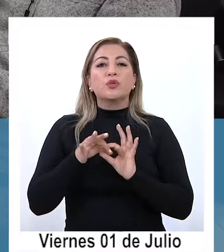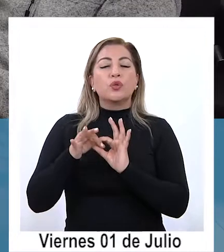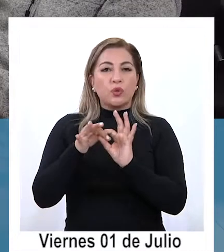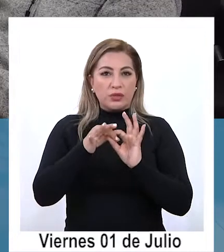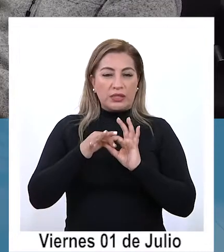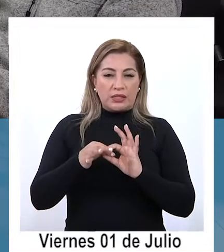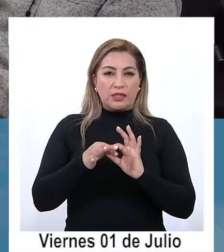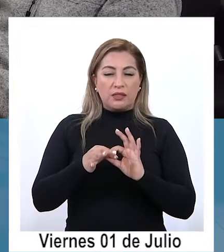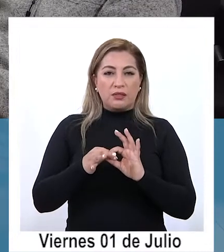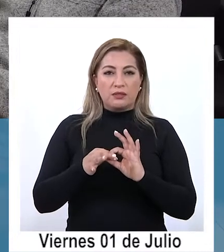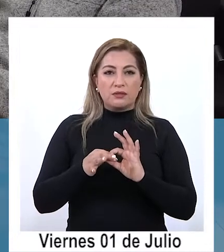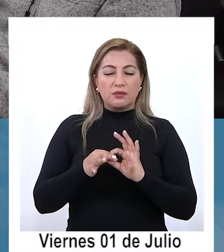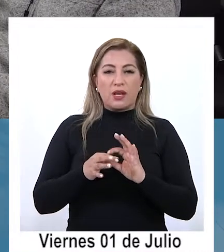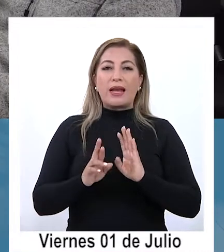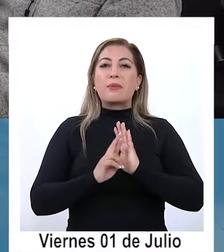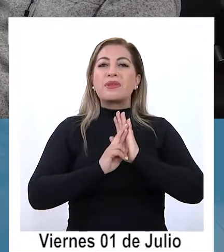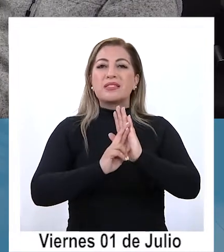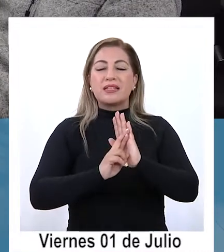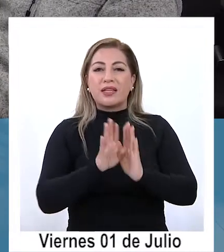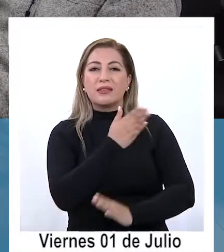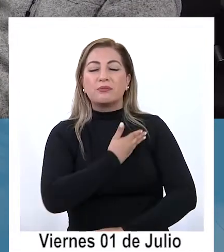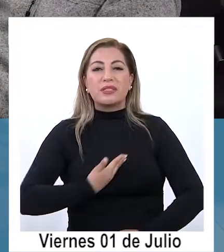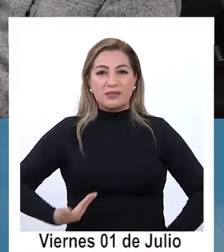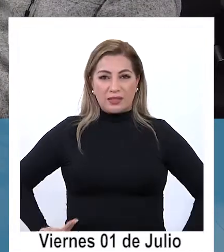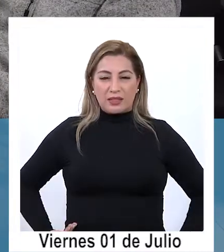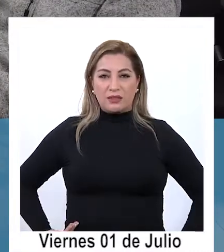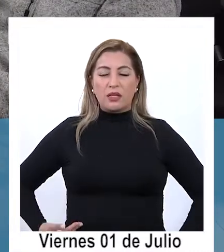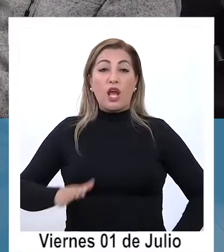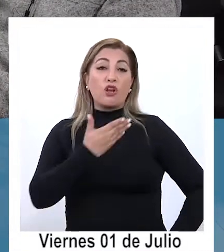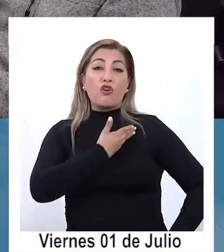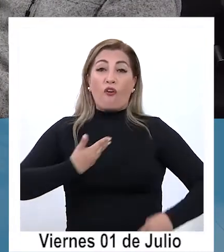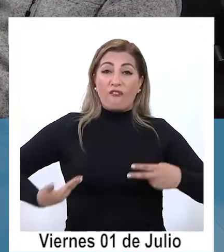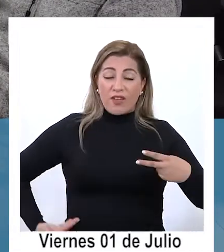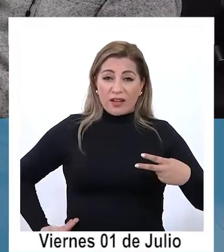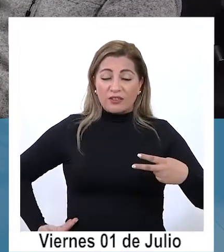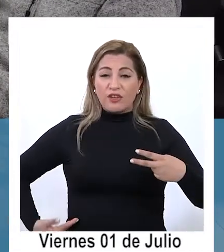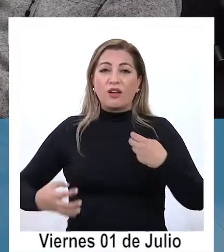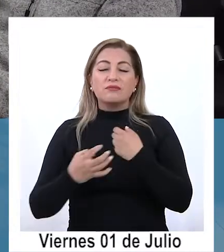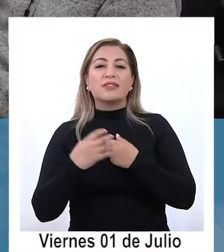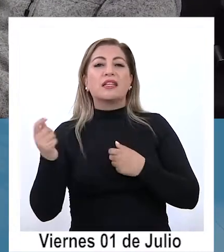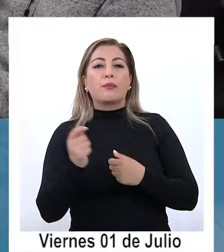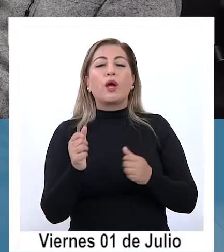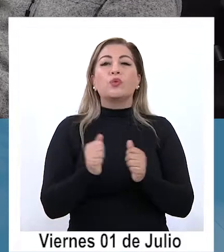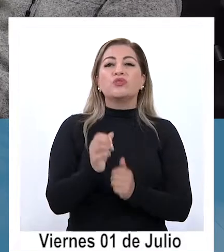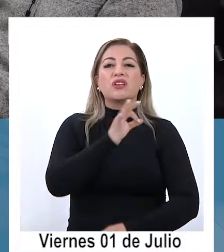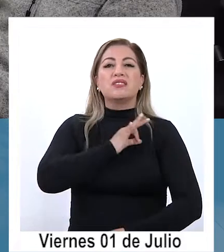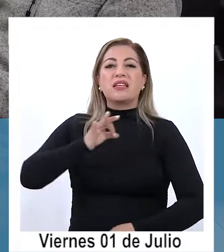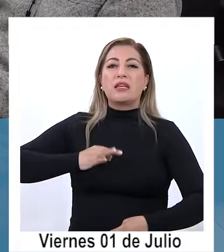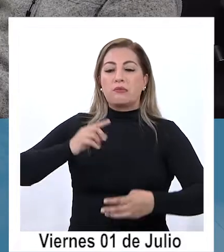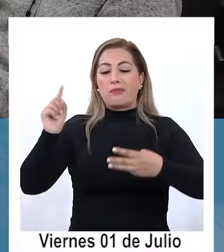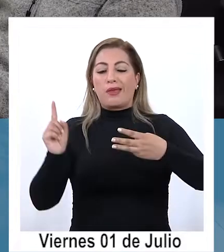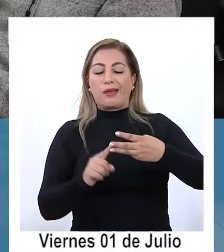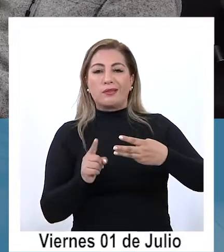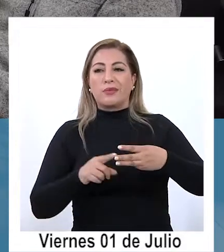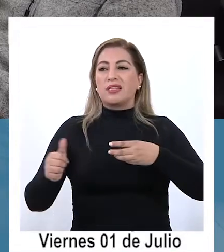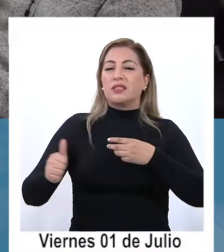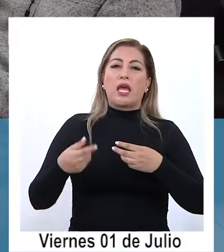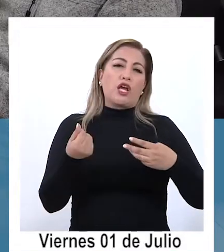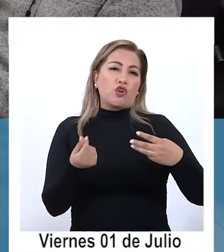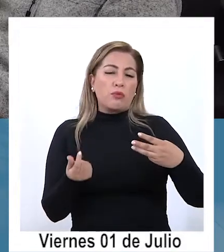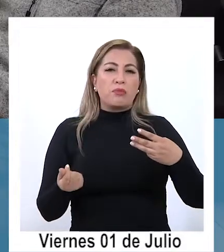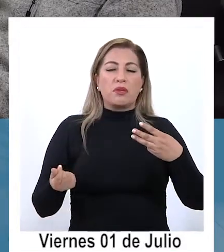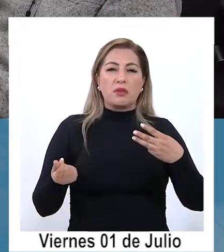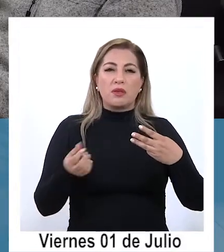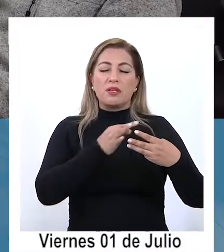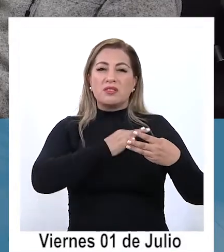con la delegación presidencial con el gobierno regional con las seremías que son cercanas a nuestra la seremía economía